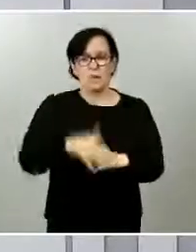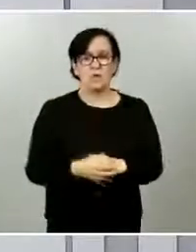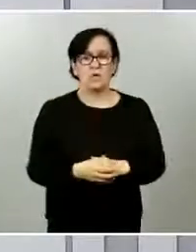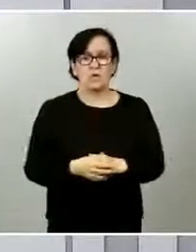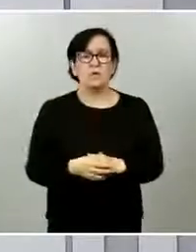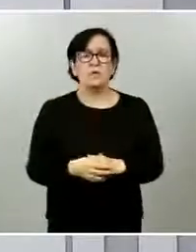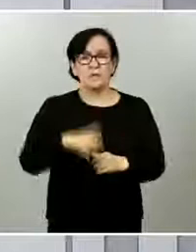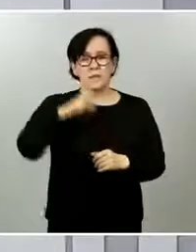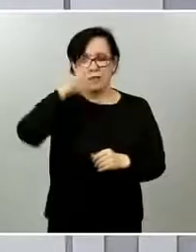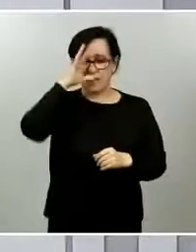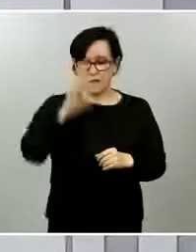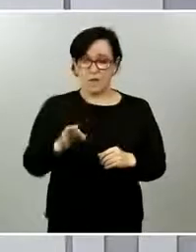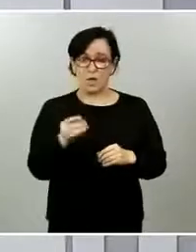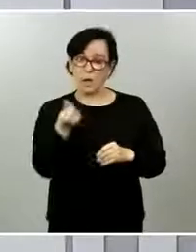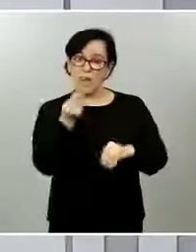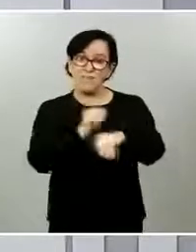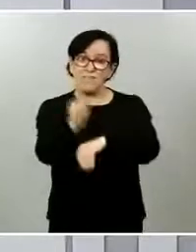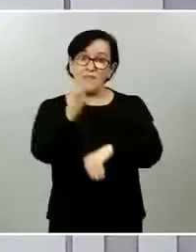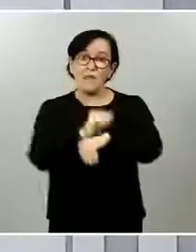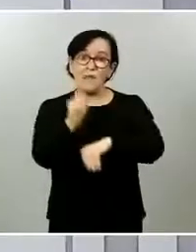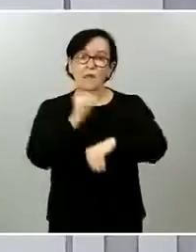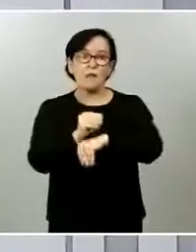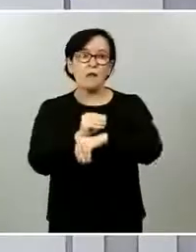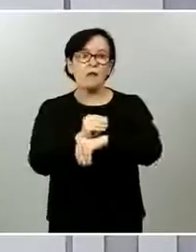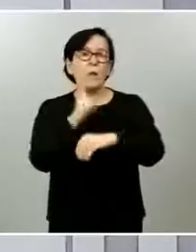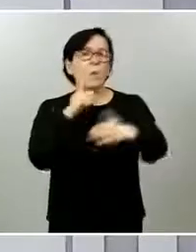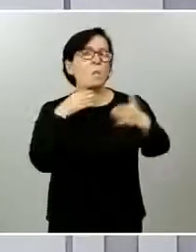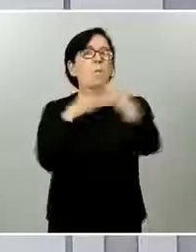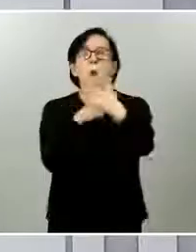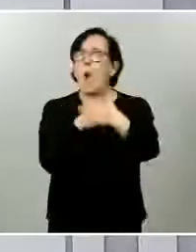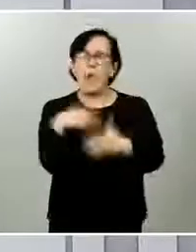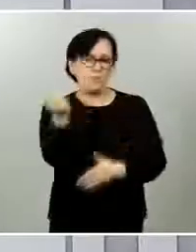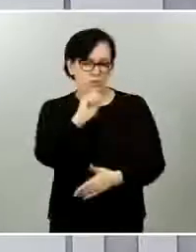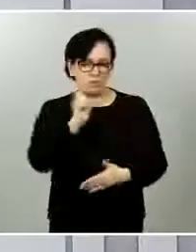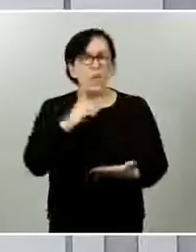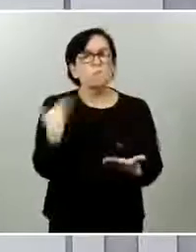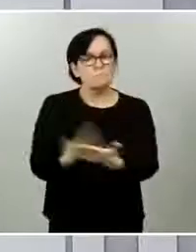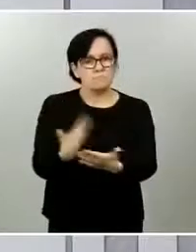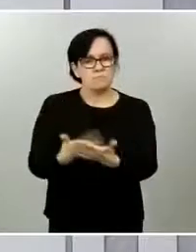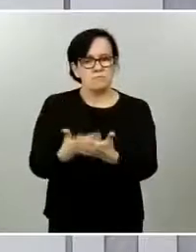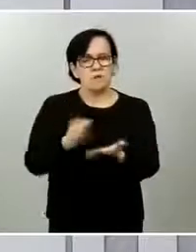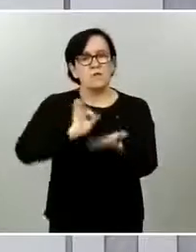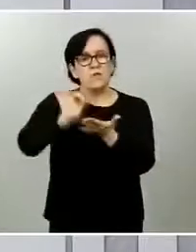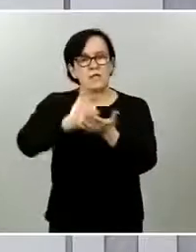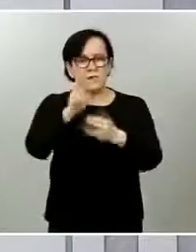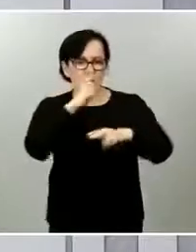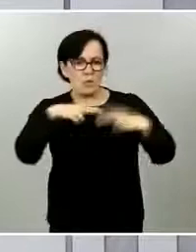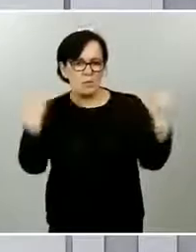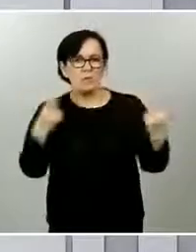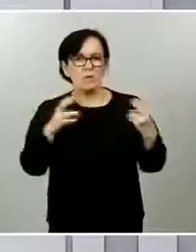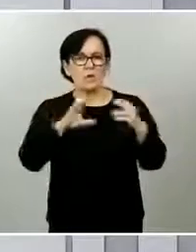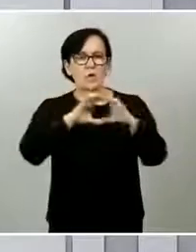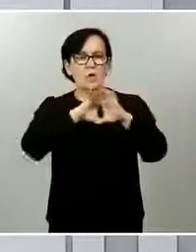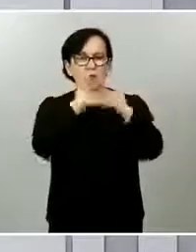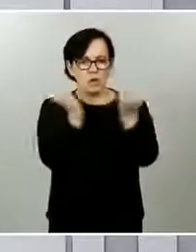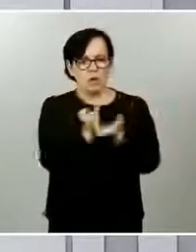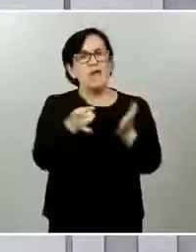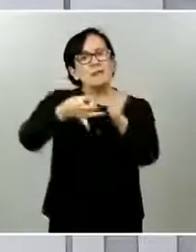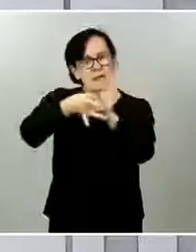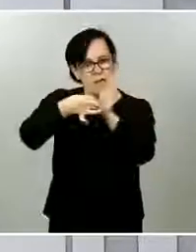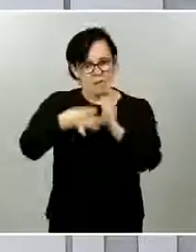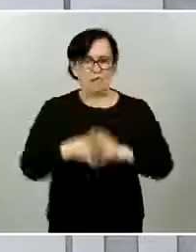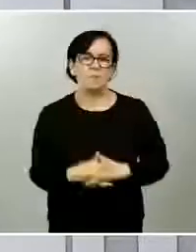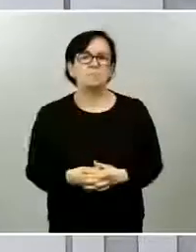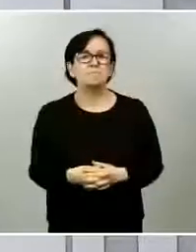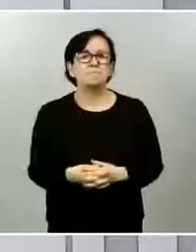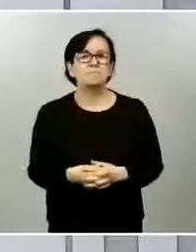así lo han expresado los presidentes, son todos conscientes del esfuerzo que estamos realizando desde el Gobierno y, por tanto, creo también que